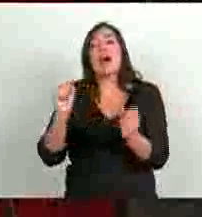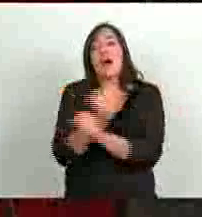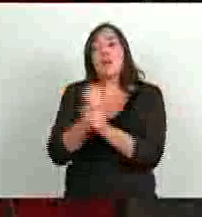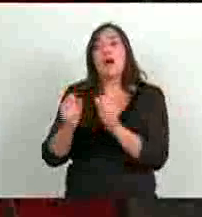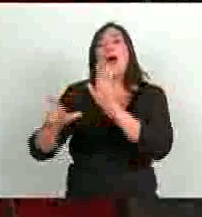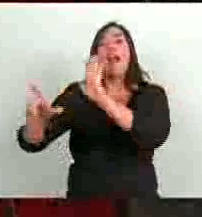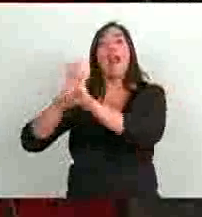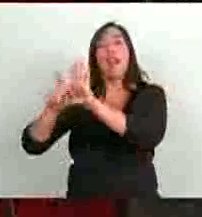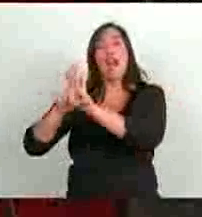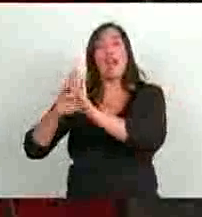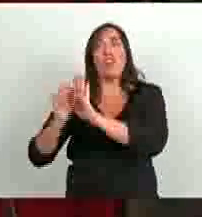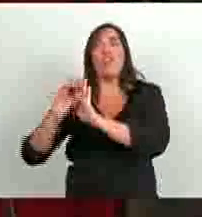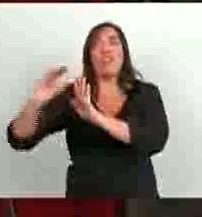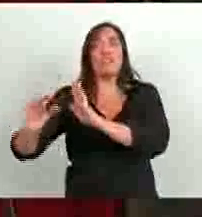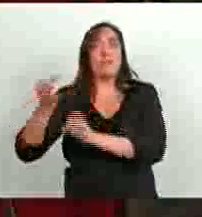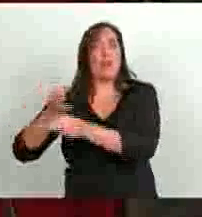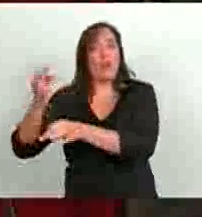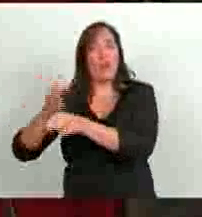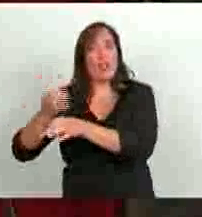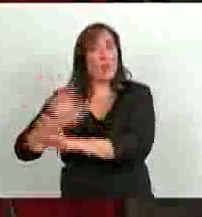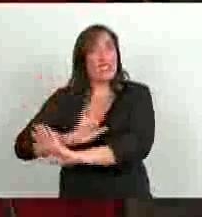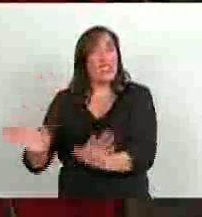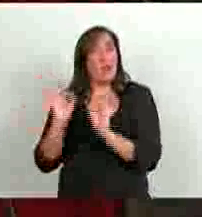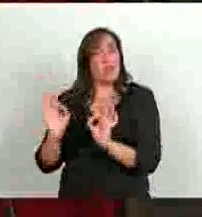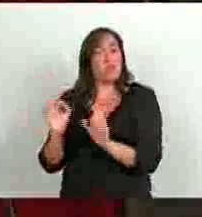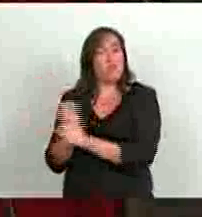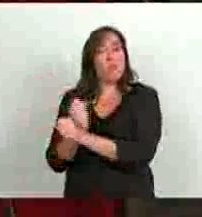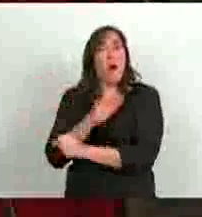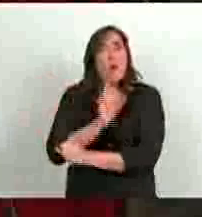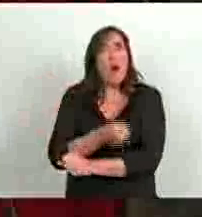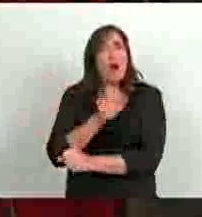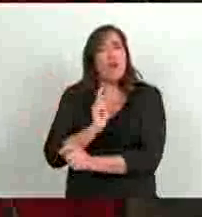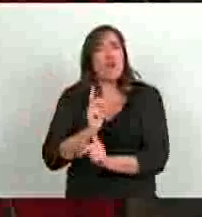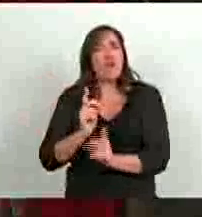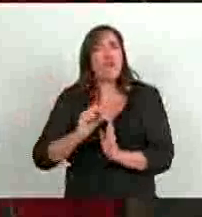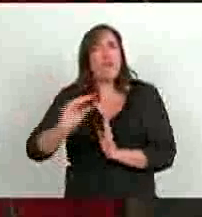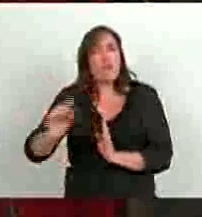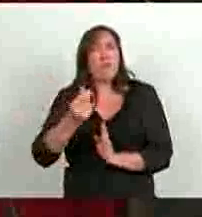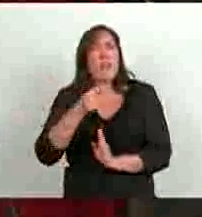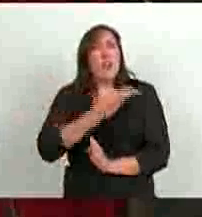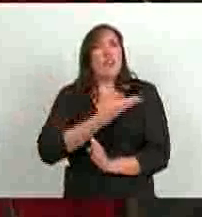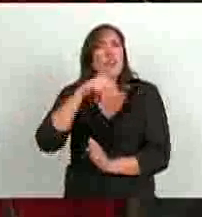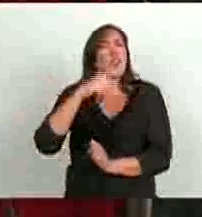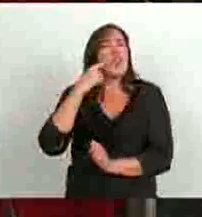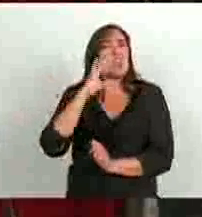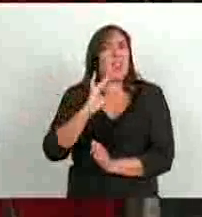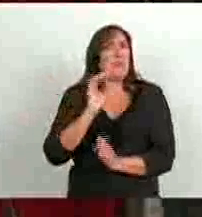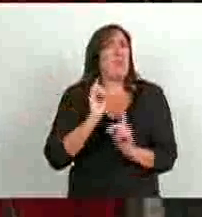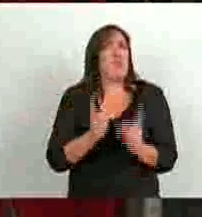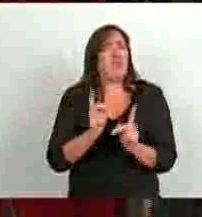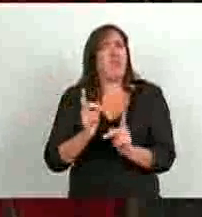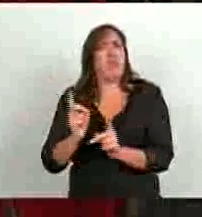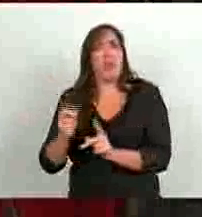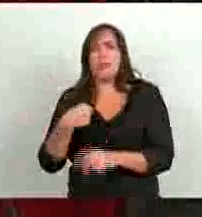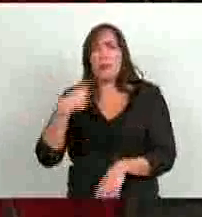educativo, se aprobó la ley de financiamiento educativo y el FONID prosiguió. Y yo creo sinceramente que el FONID es absolutamente